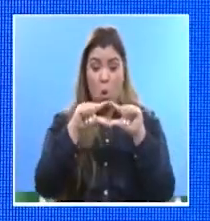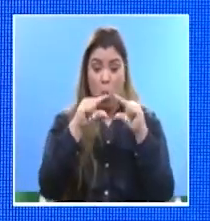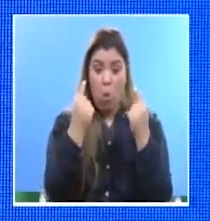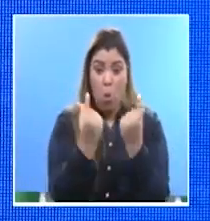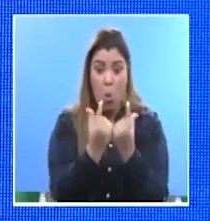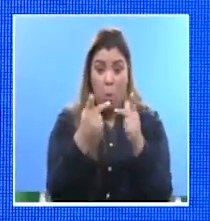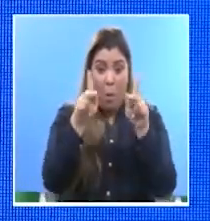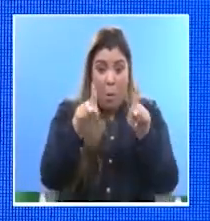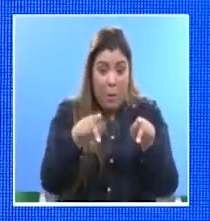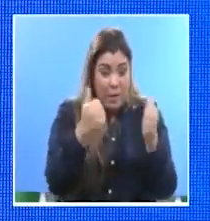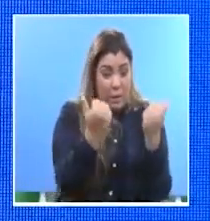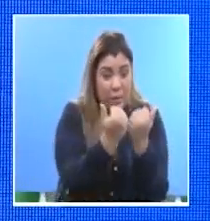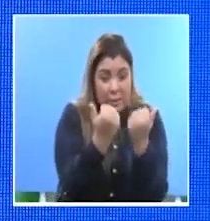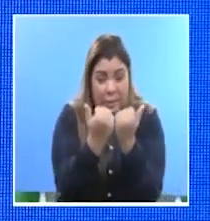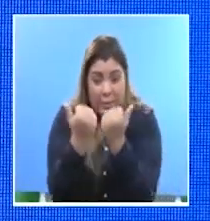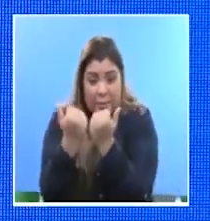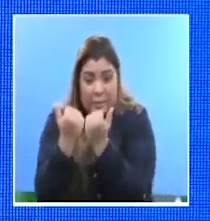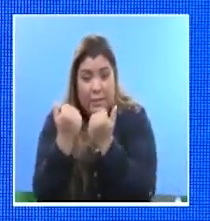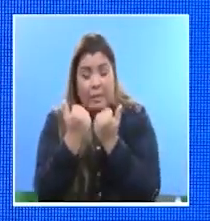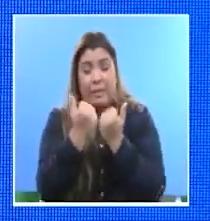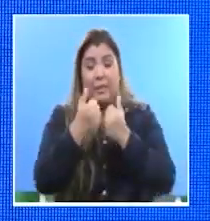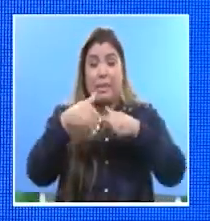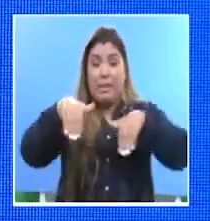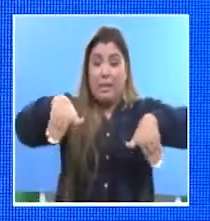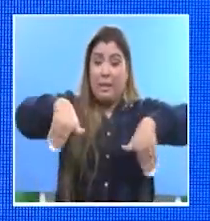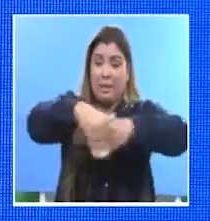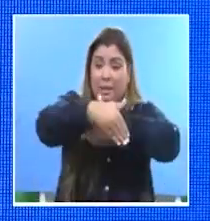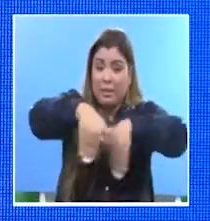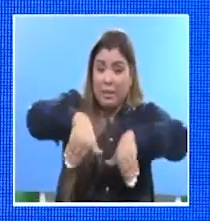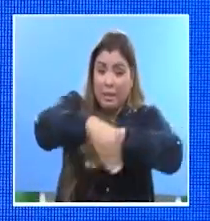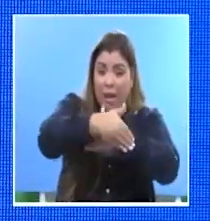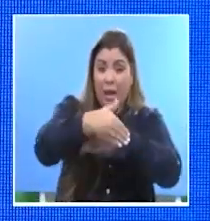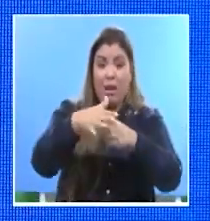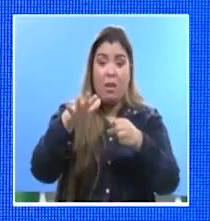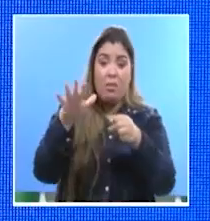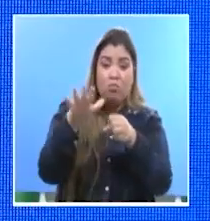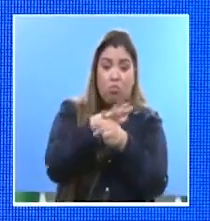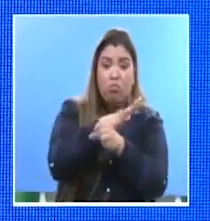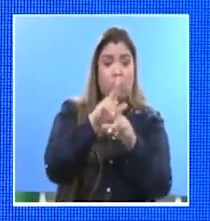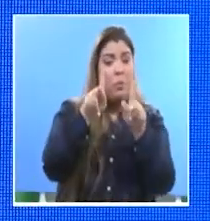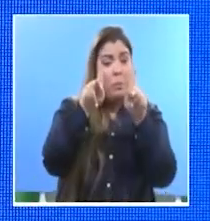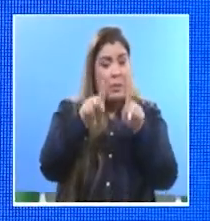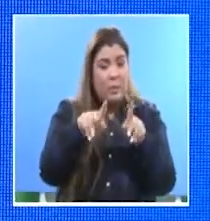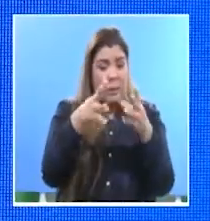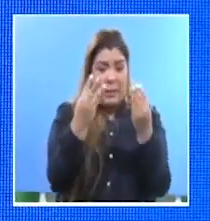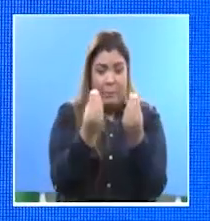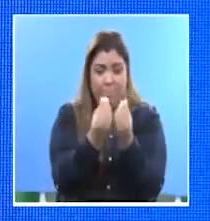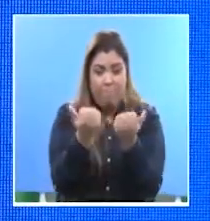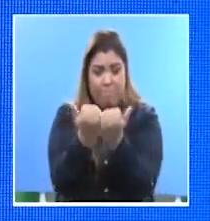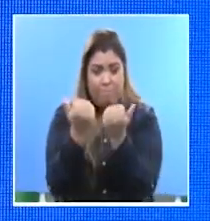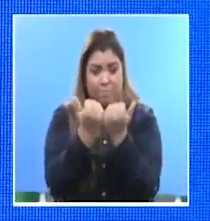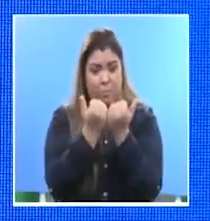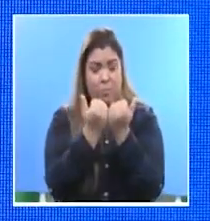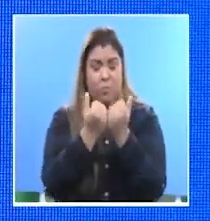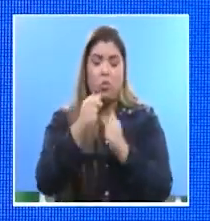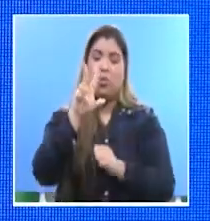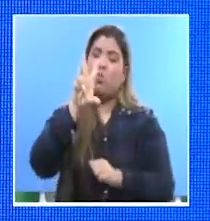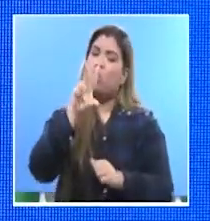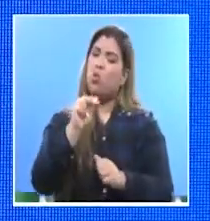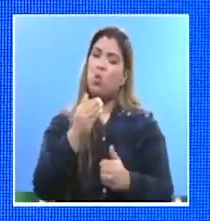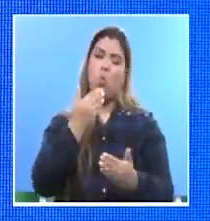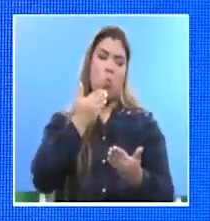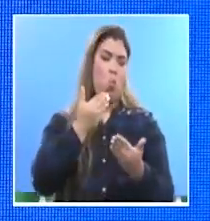actos públicos que involucren concurrencia masiva de personas no es propicia